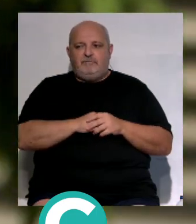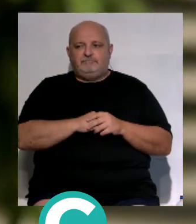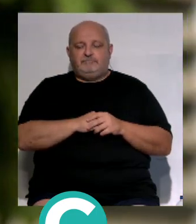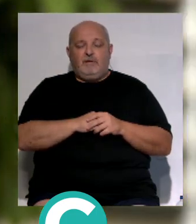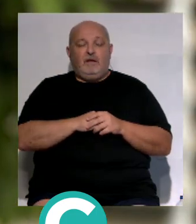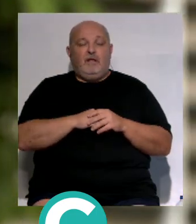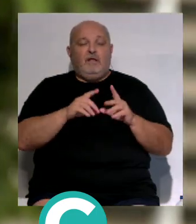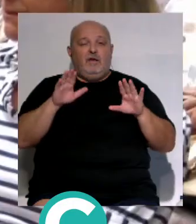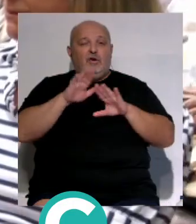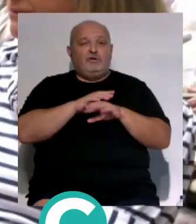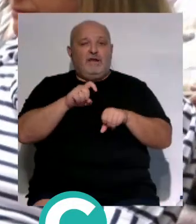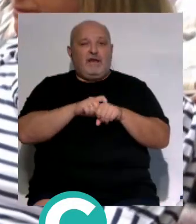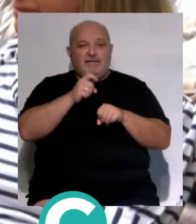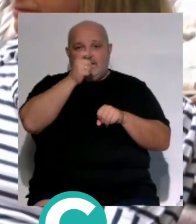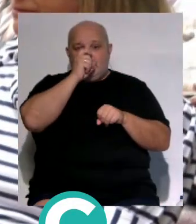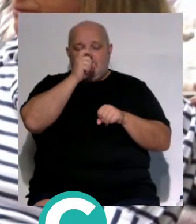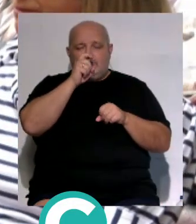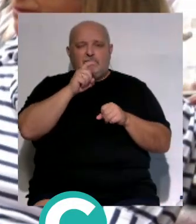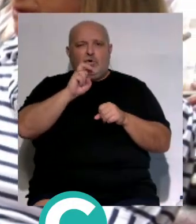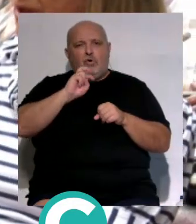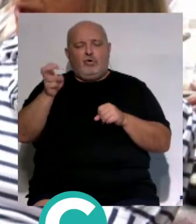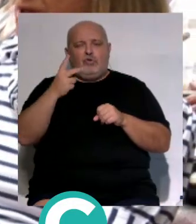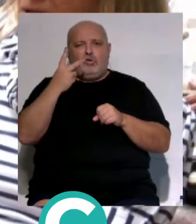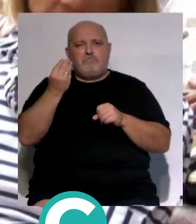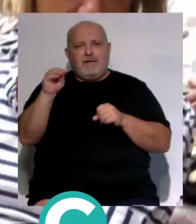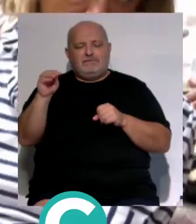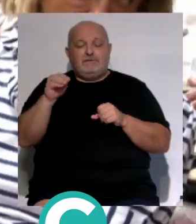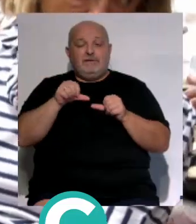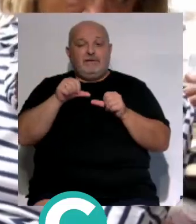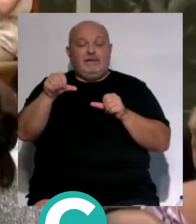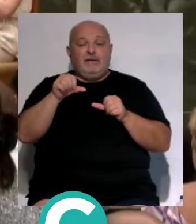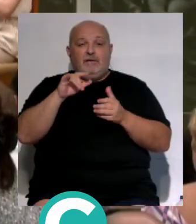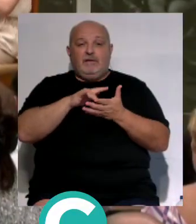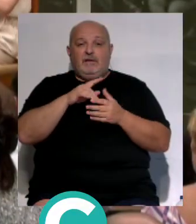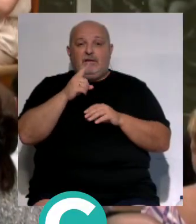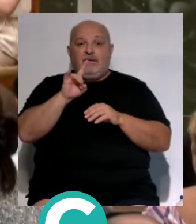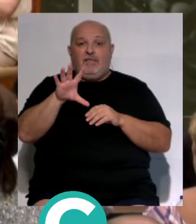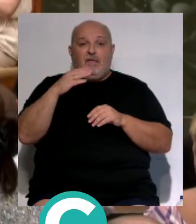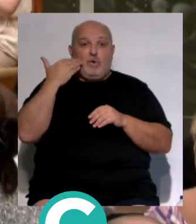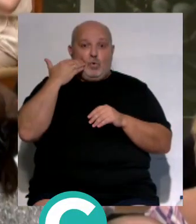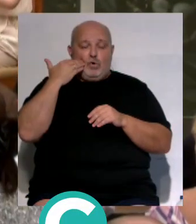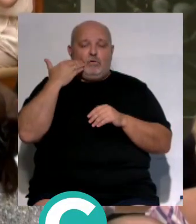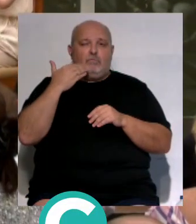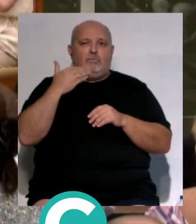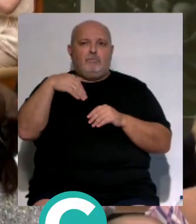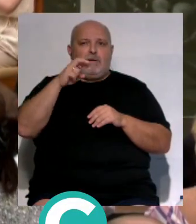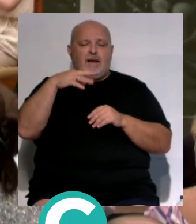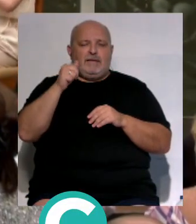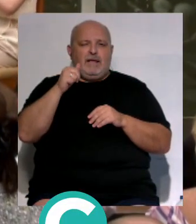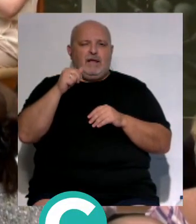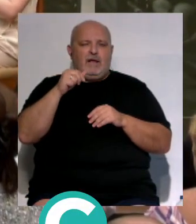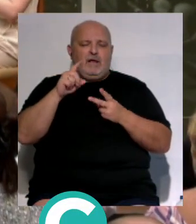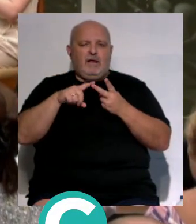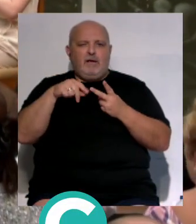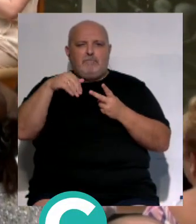El ciclo de Noches Clásicas se completa con dos citas más, concretamente la del próximo día 15 de julio con Margarita Broski